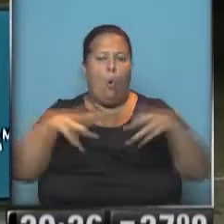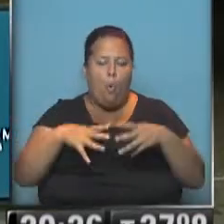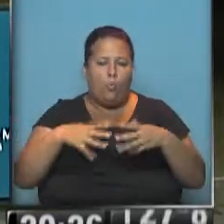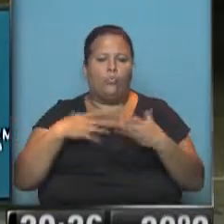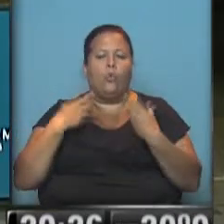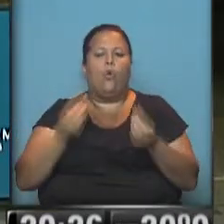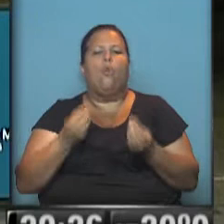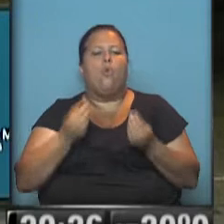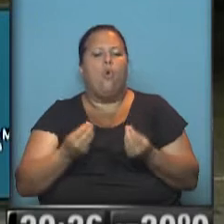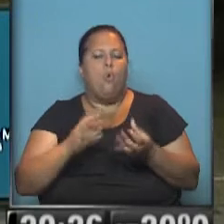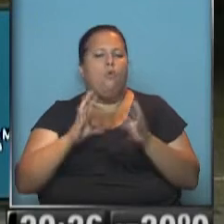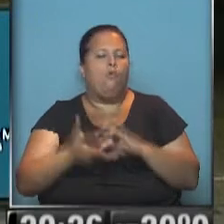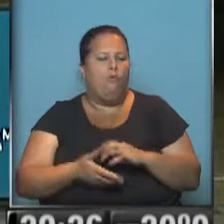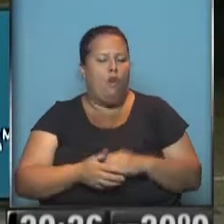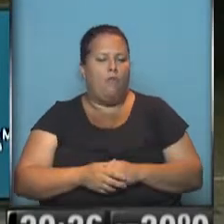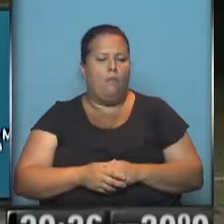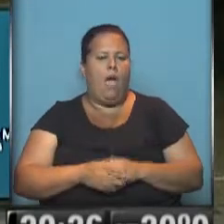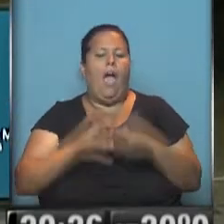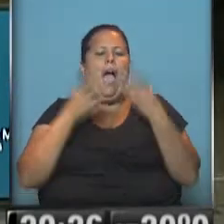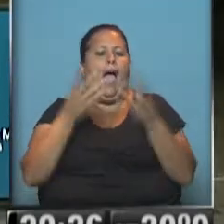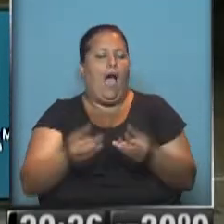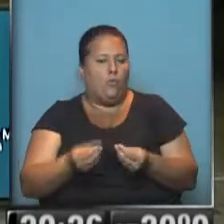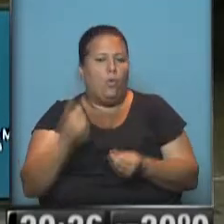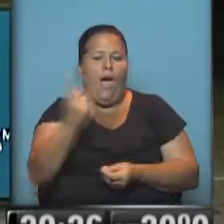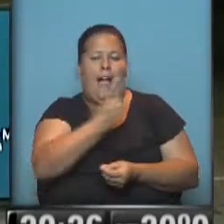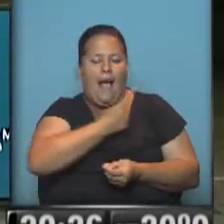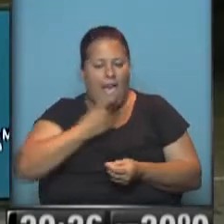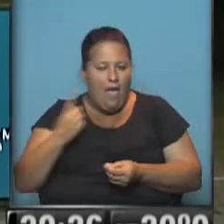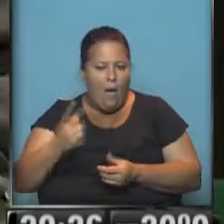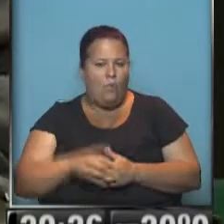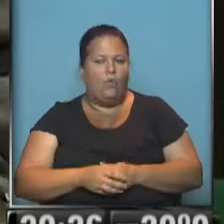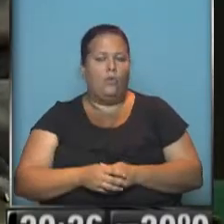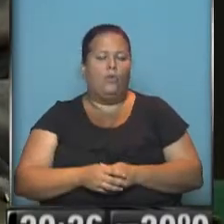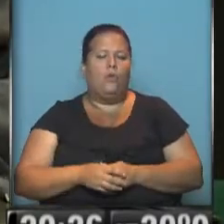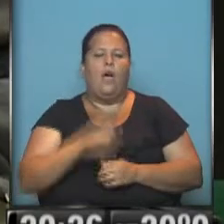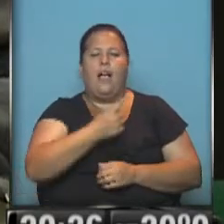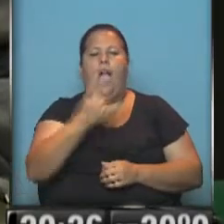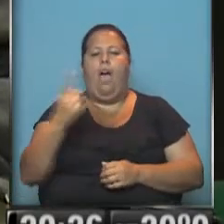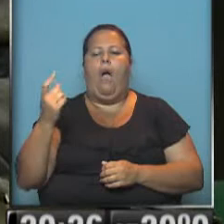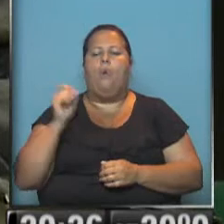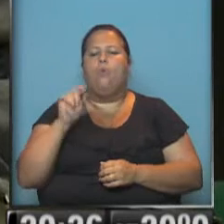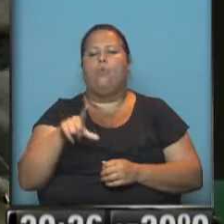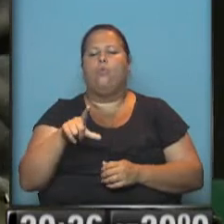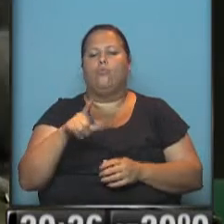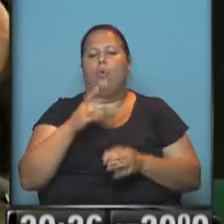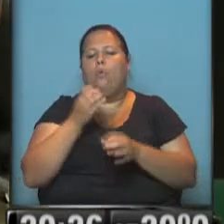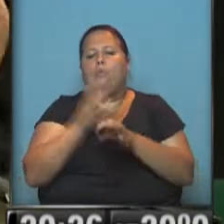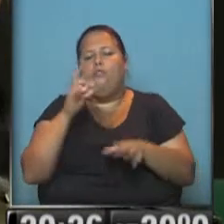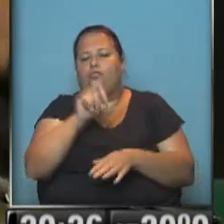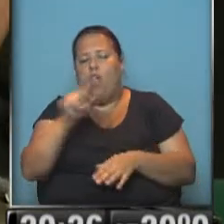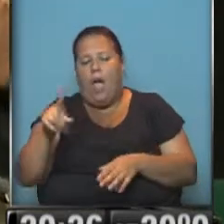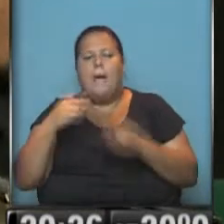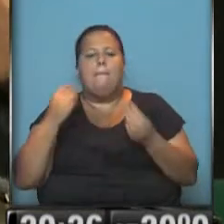solidariamente, cómo podemos contribuir cada una con su especificidad